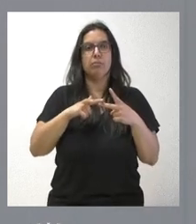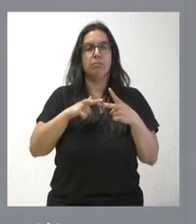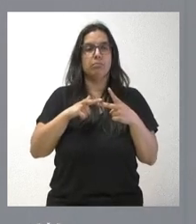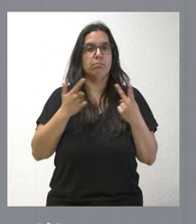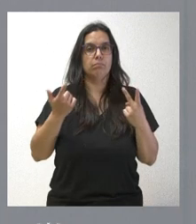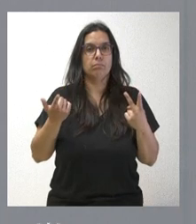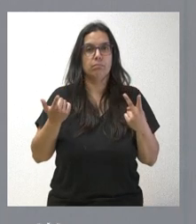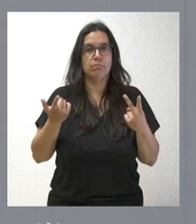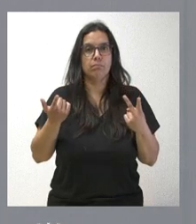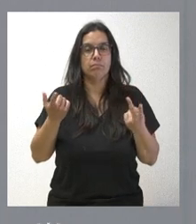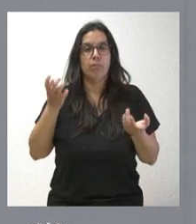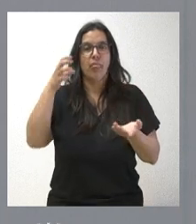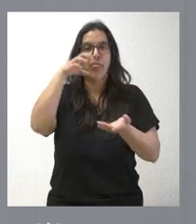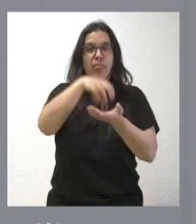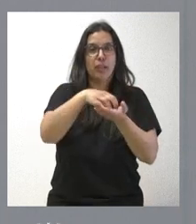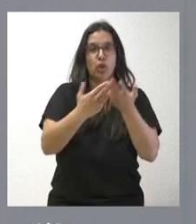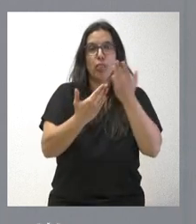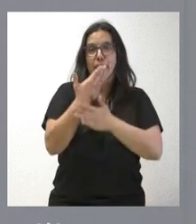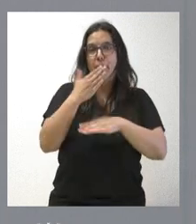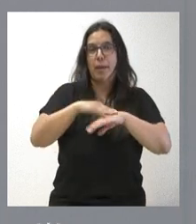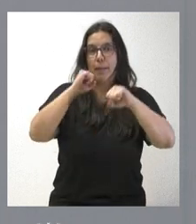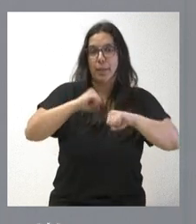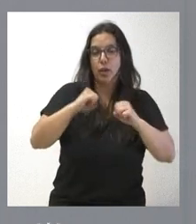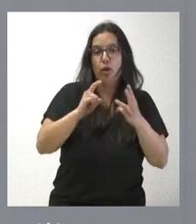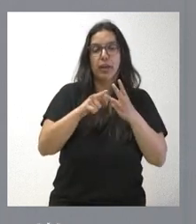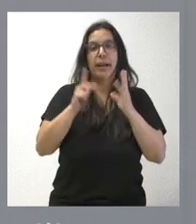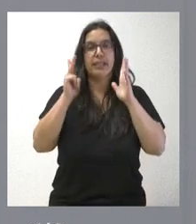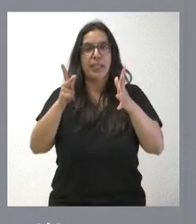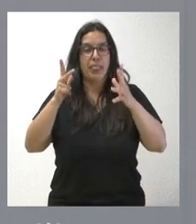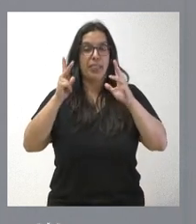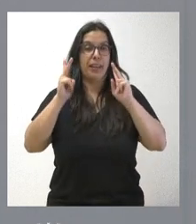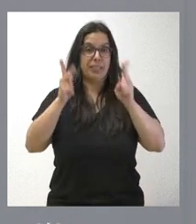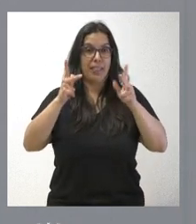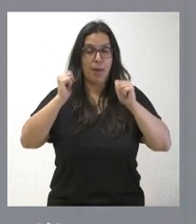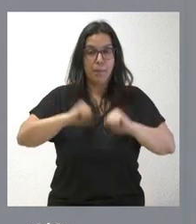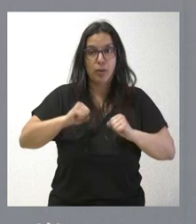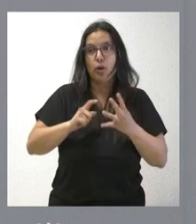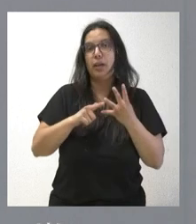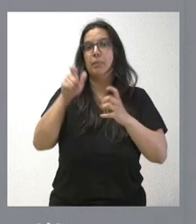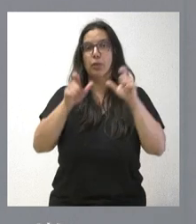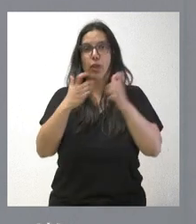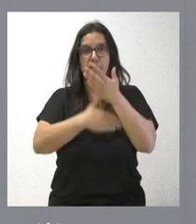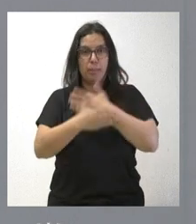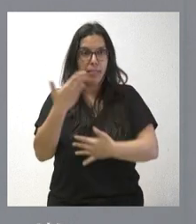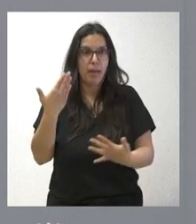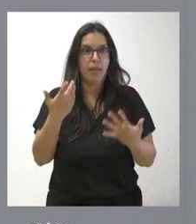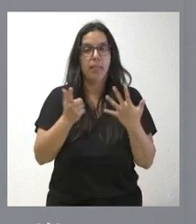de día de personas mayores, residencias de personas mayores, residencias de personas con discapacidad,